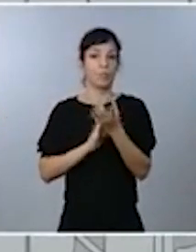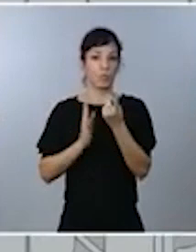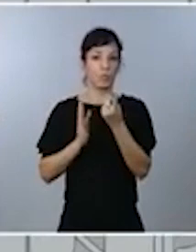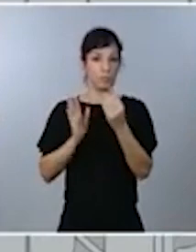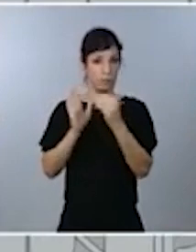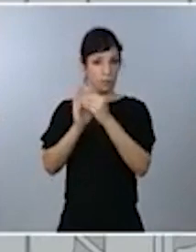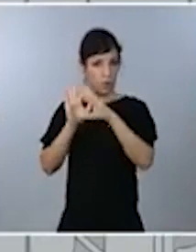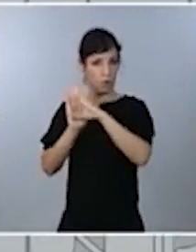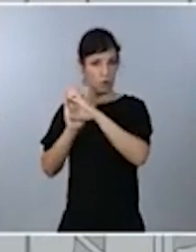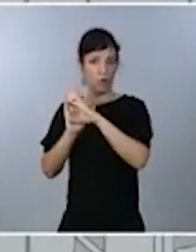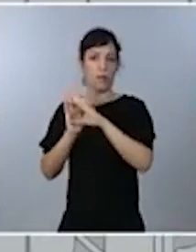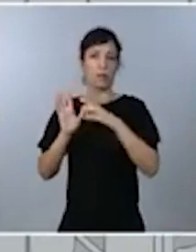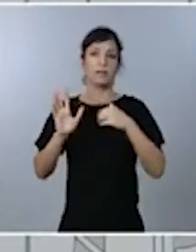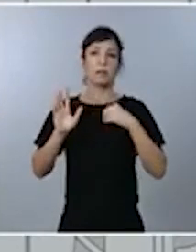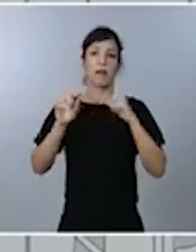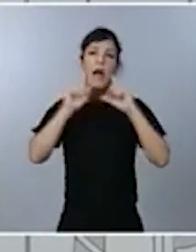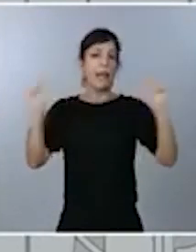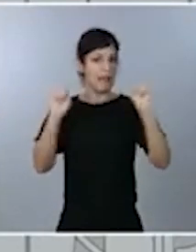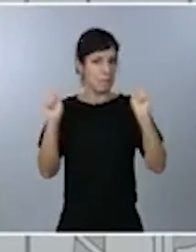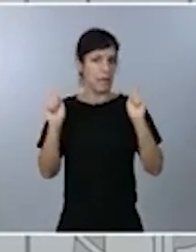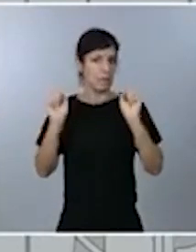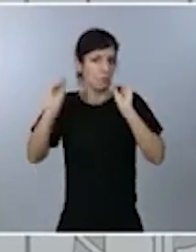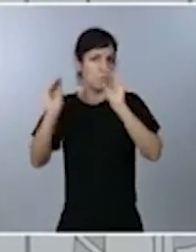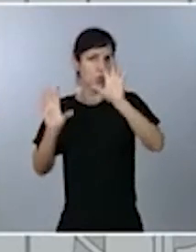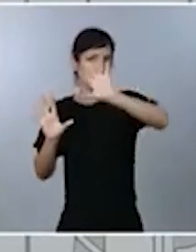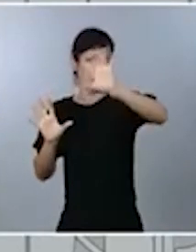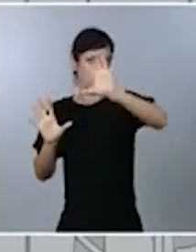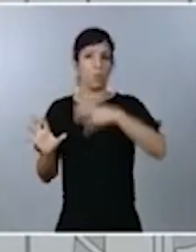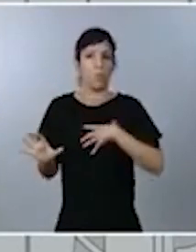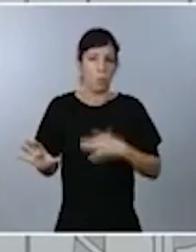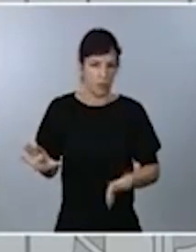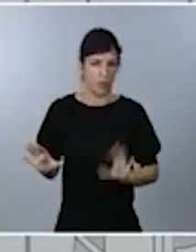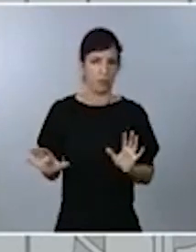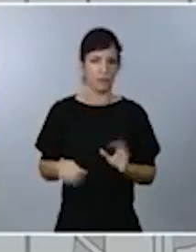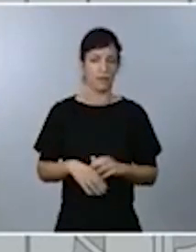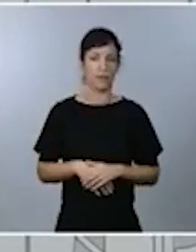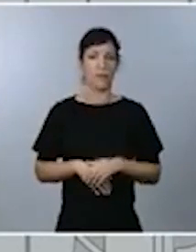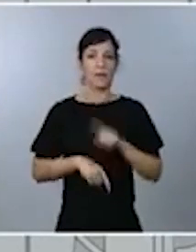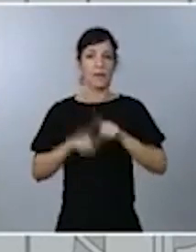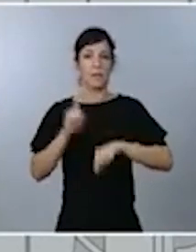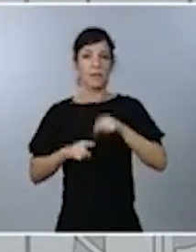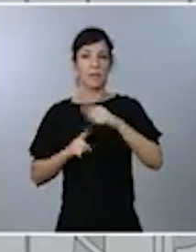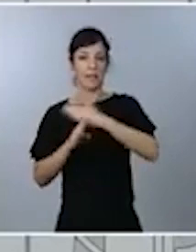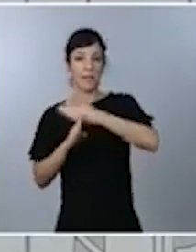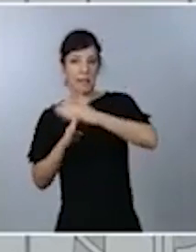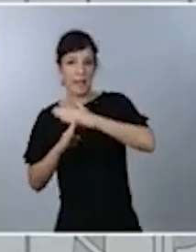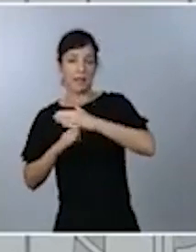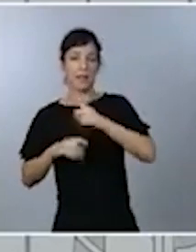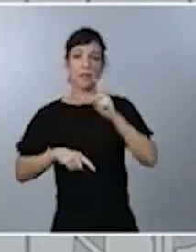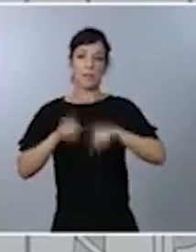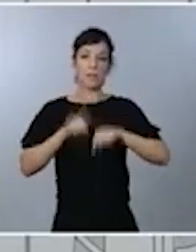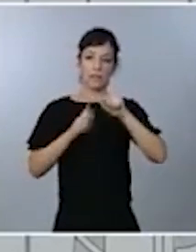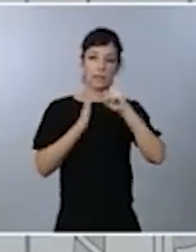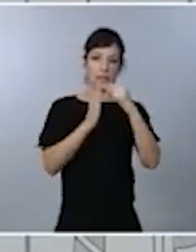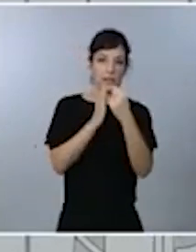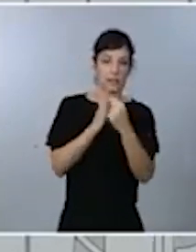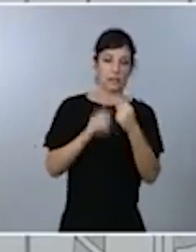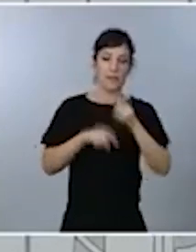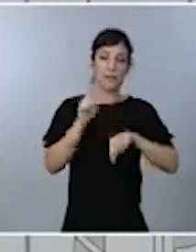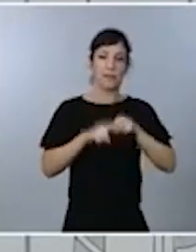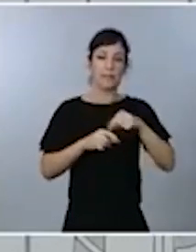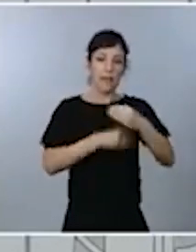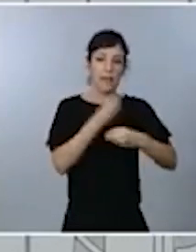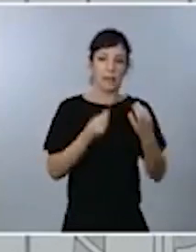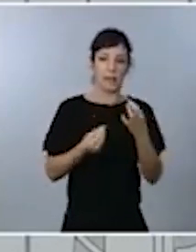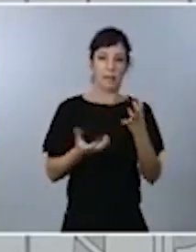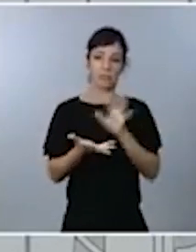de alarma. Tanto los marcadores como los niveles de riesgo y las actuaciones a adoptar han sido consensuados a nivel técnico por las